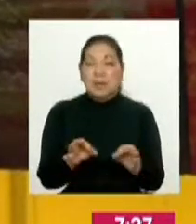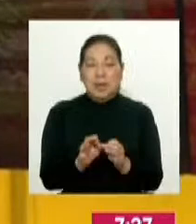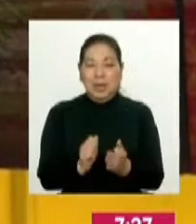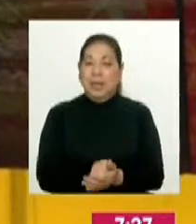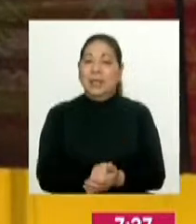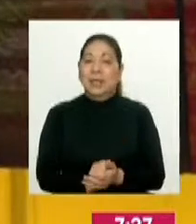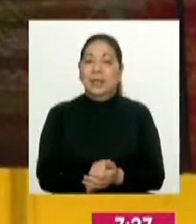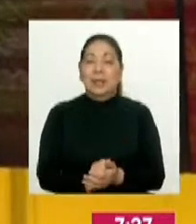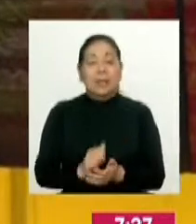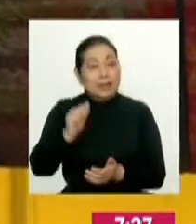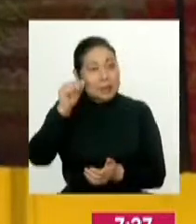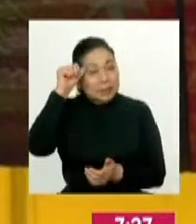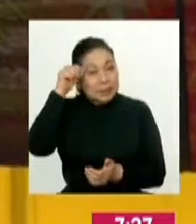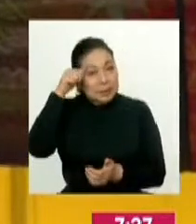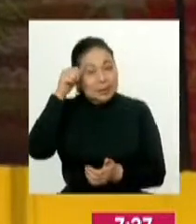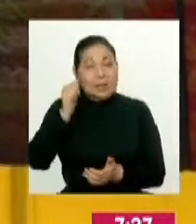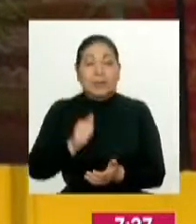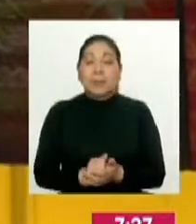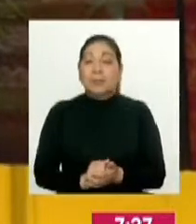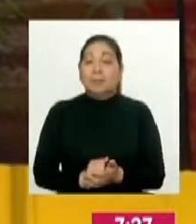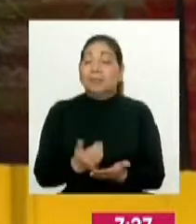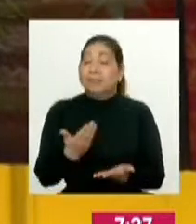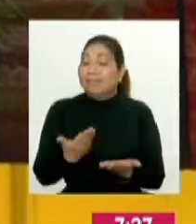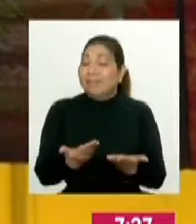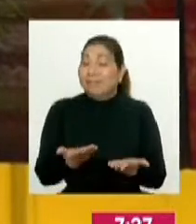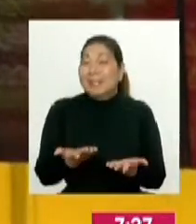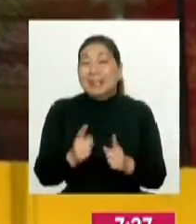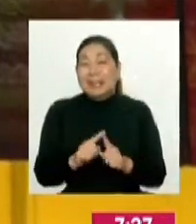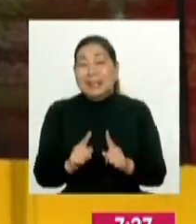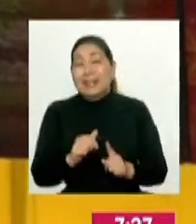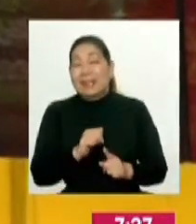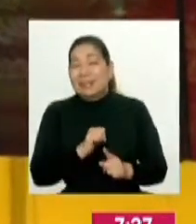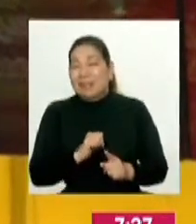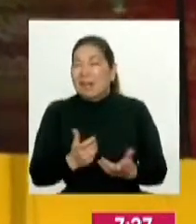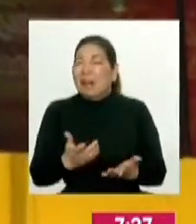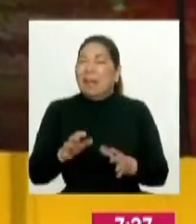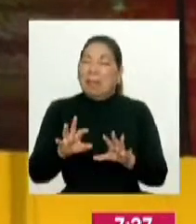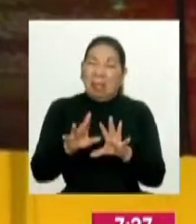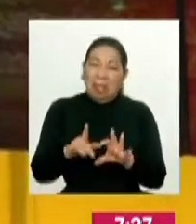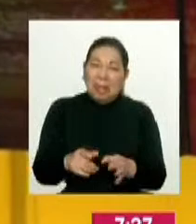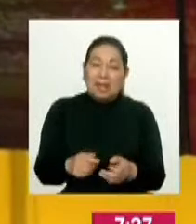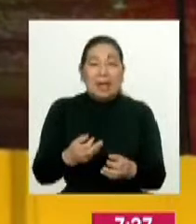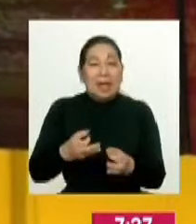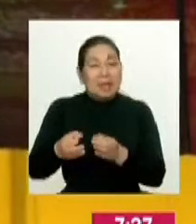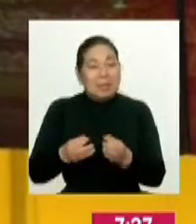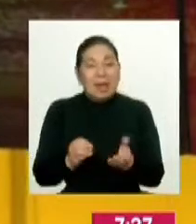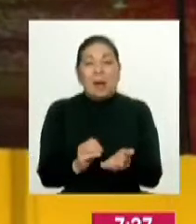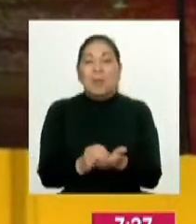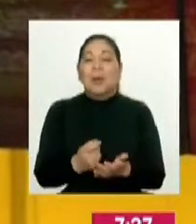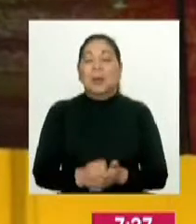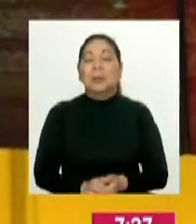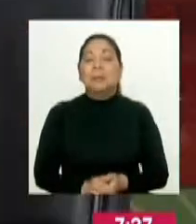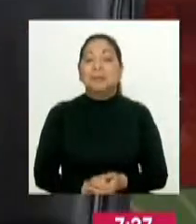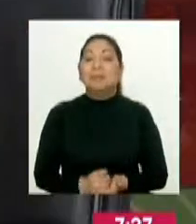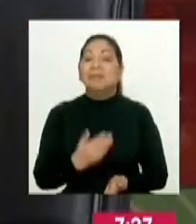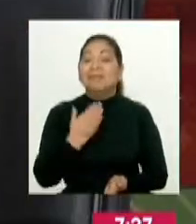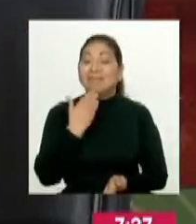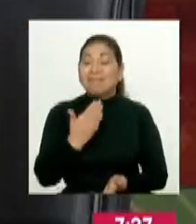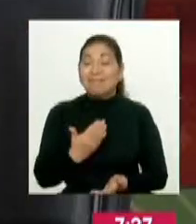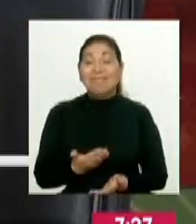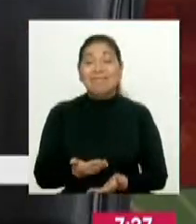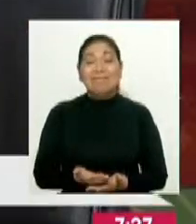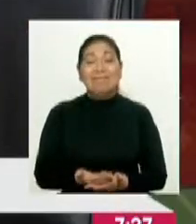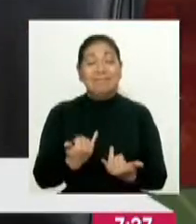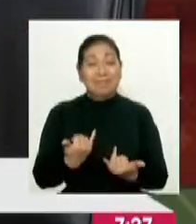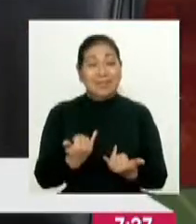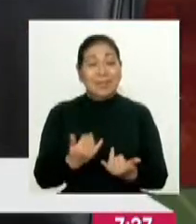recordarles a los candidatos, que a veces son un poquito flojos, que tienen que hacer esta rendición de cuentas. Bien, muchas gracias por